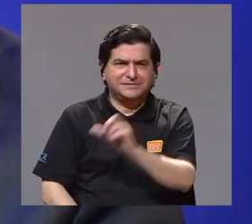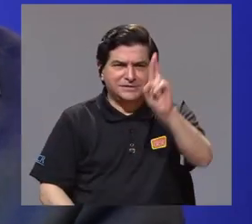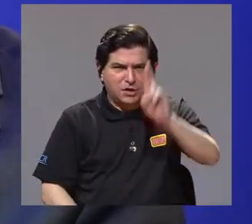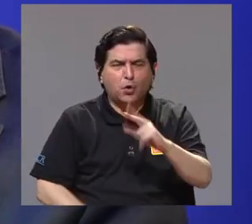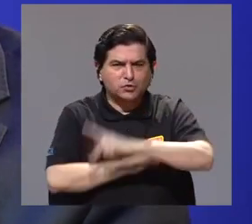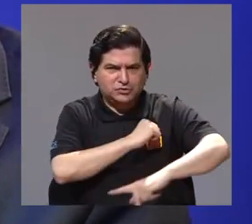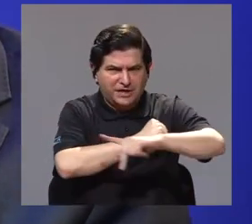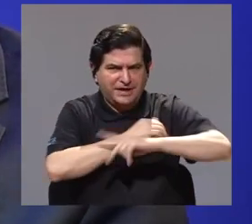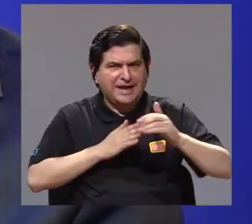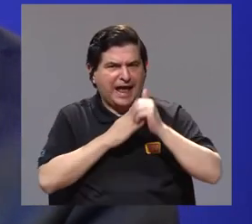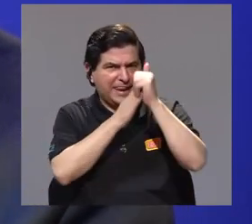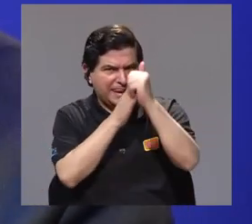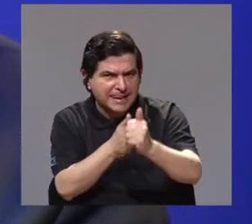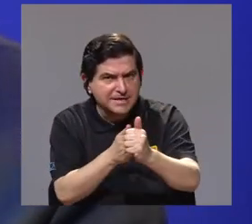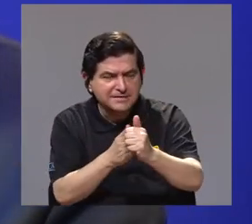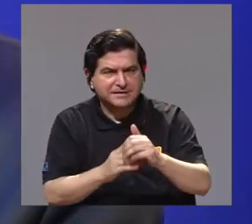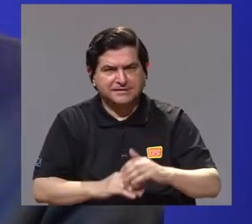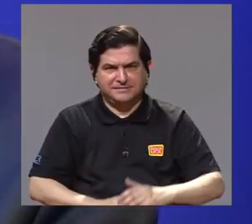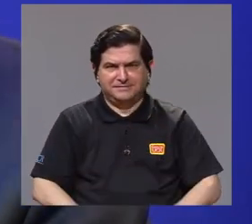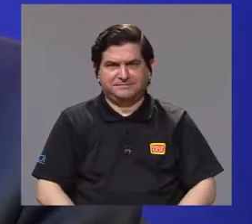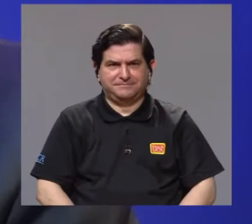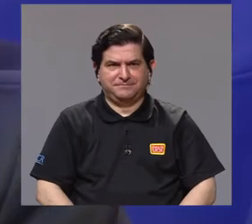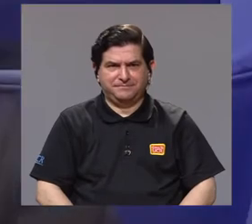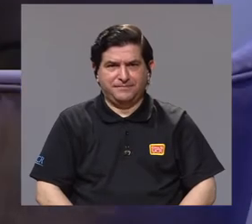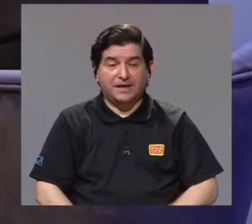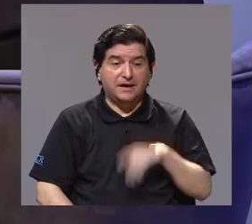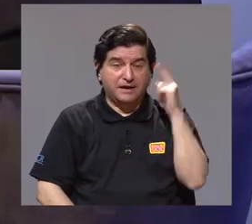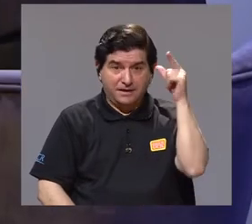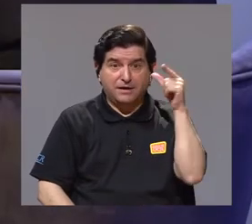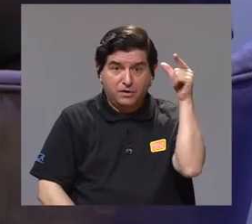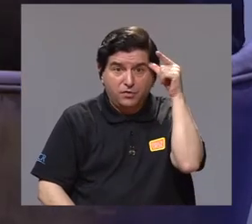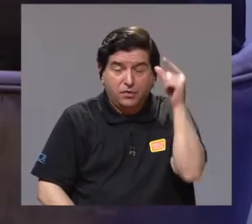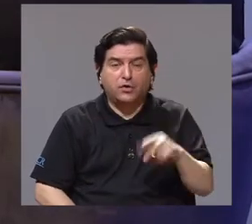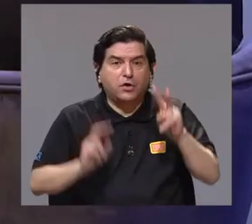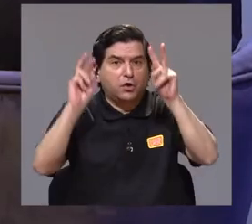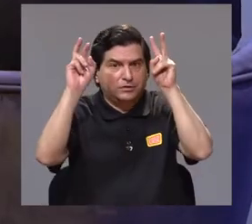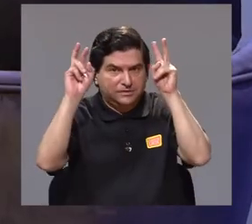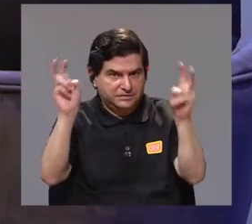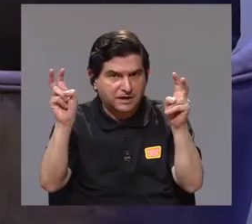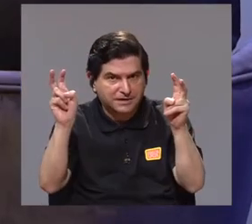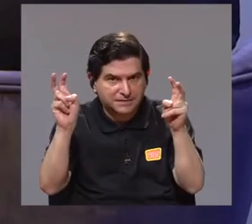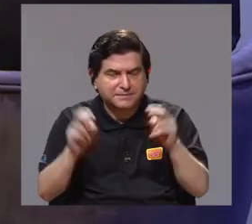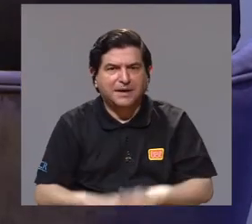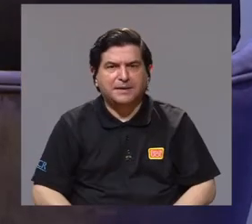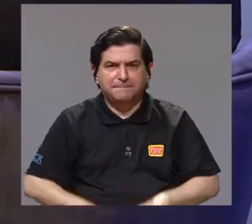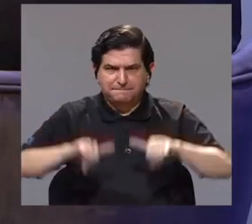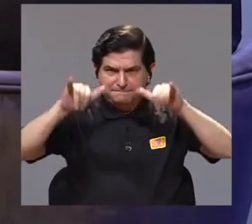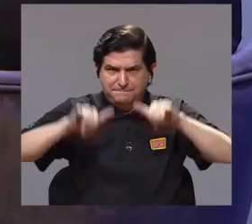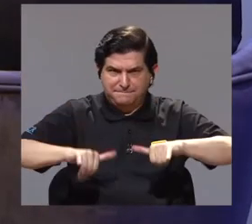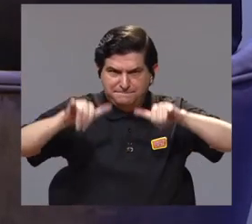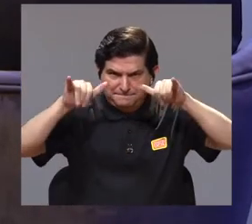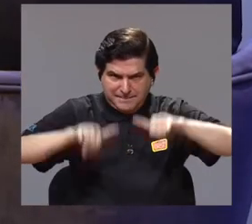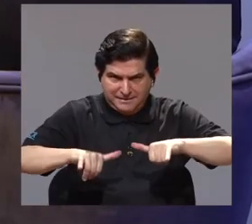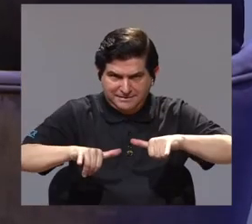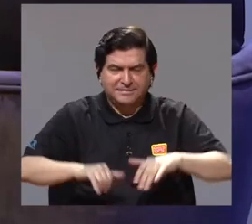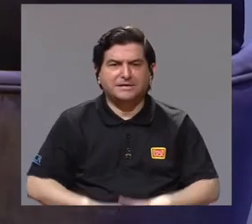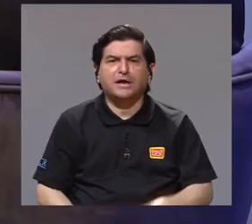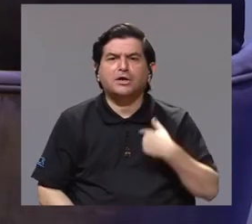Muchas gracias. Costa Rica ha sido un país líder y yo creo que esto, no hay duda, en el tema de conservación.